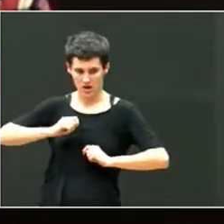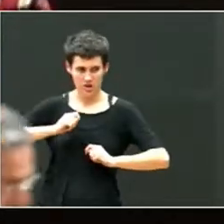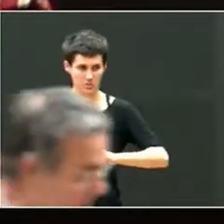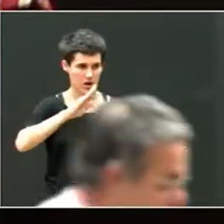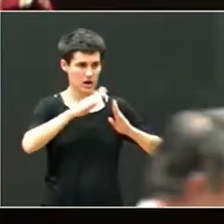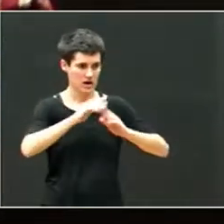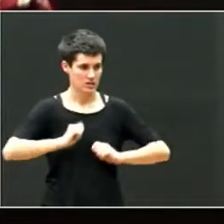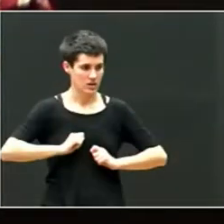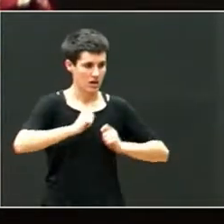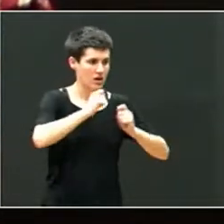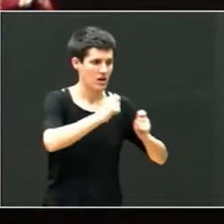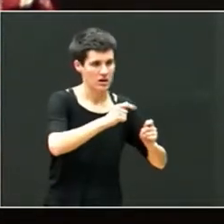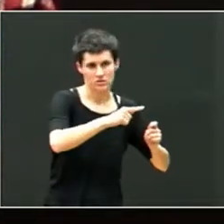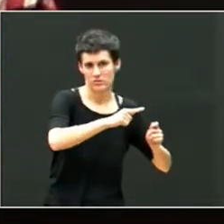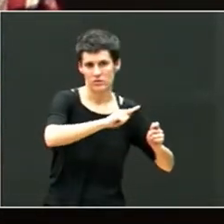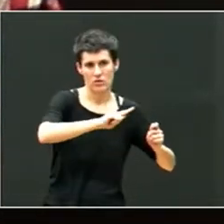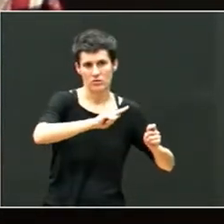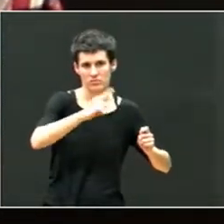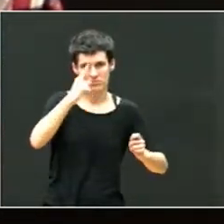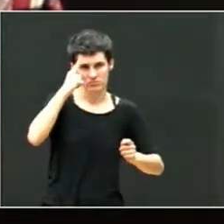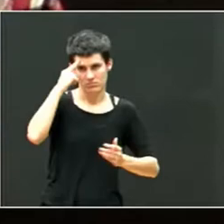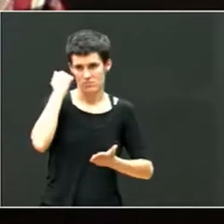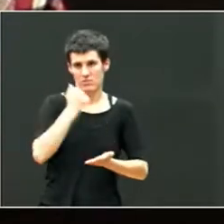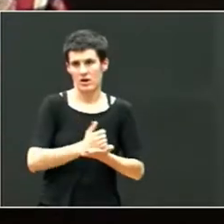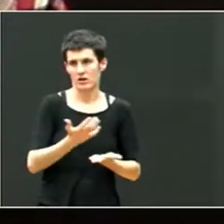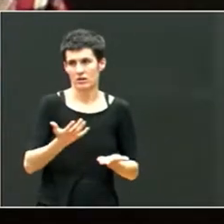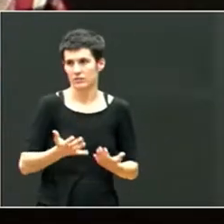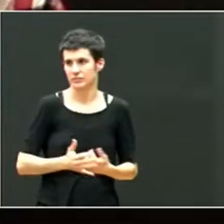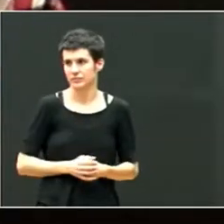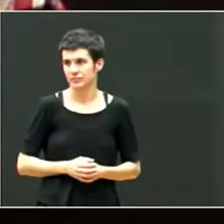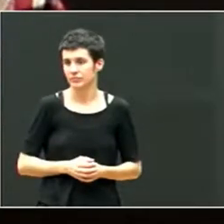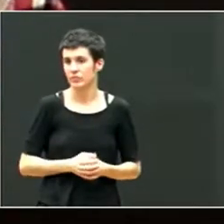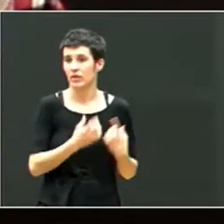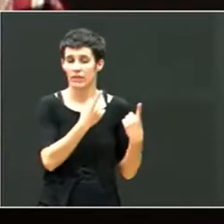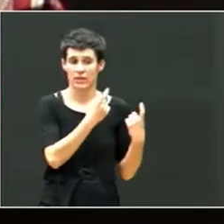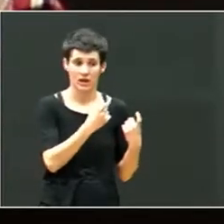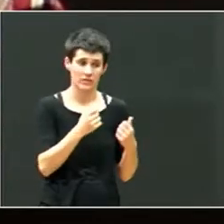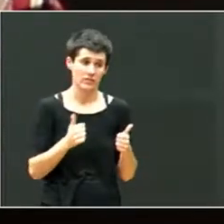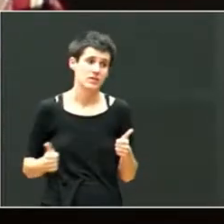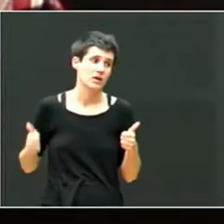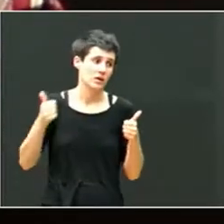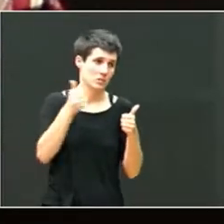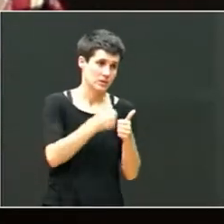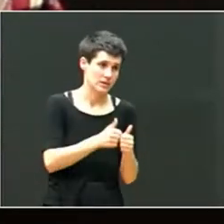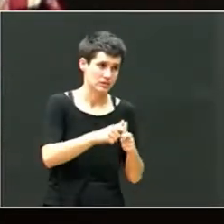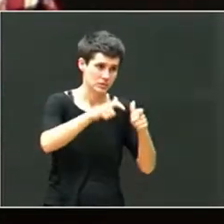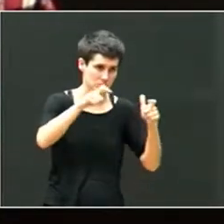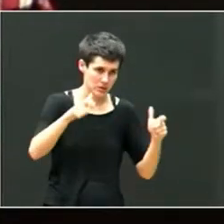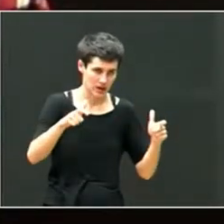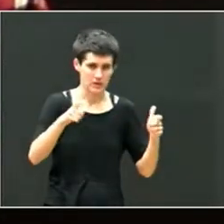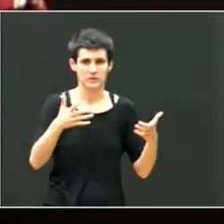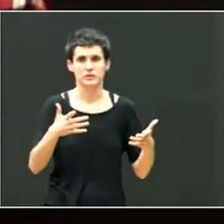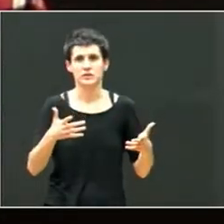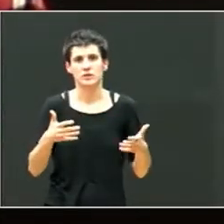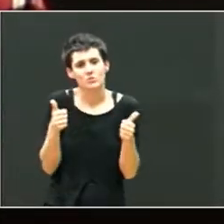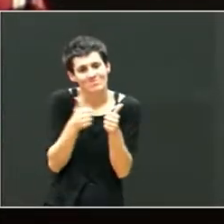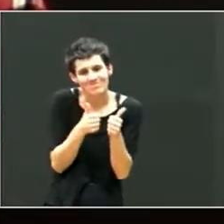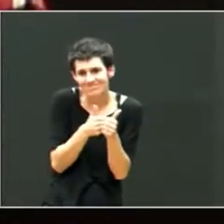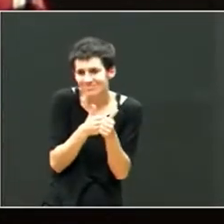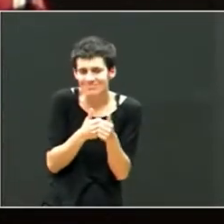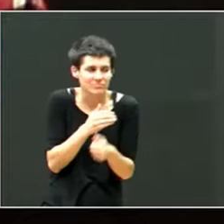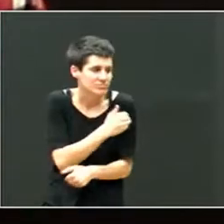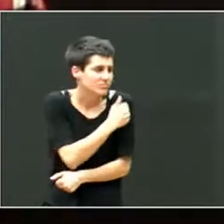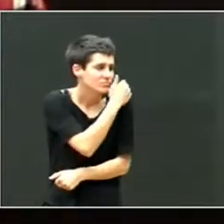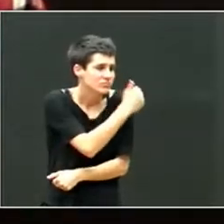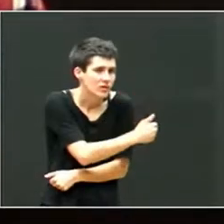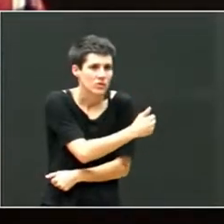intención. Bueno, necesitan más acompañamiento, más presencia, más estar a su lado, menos